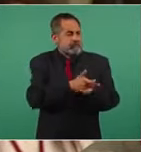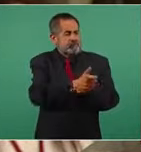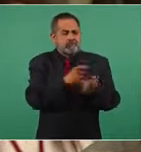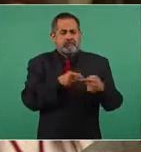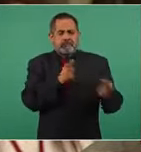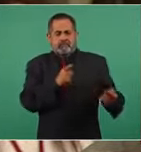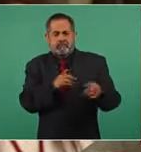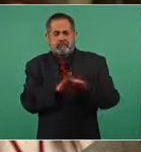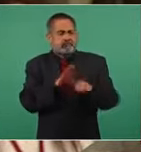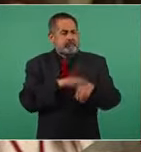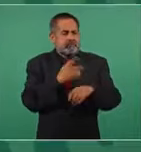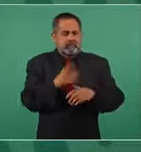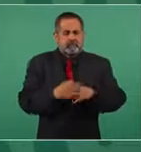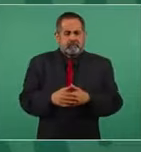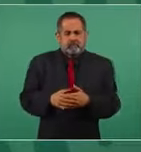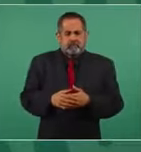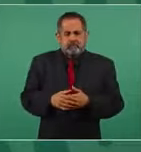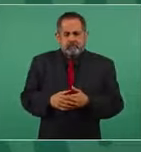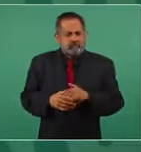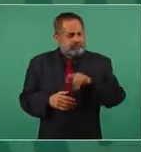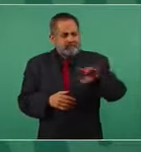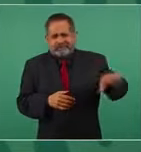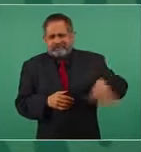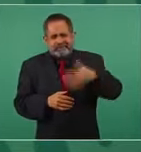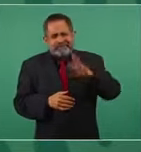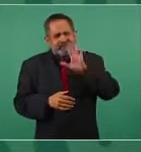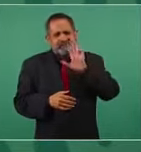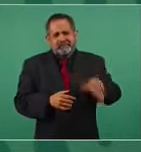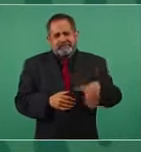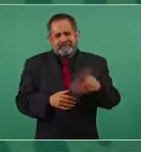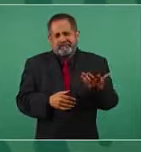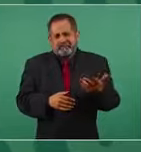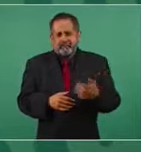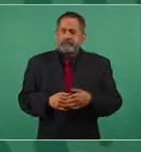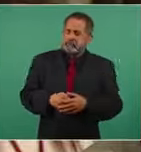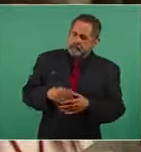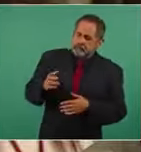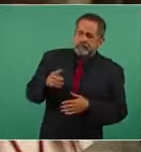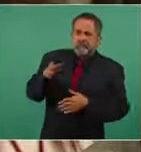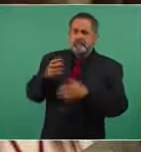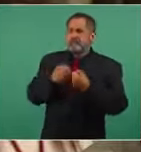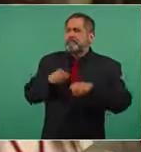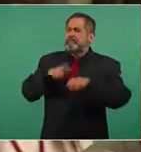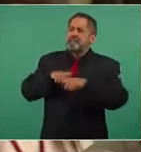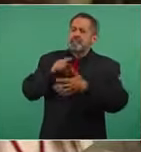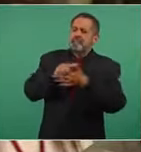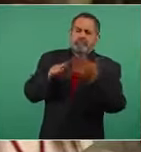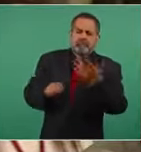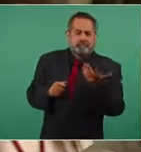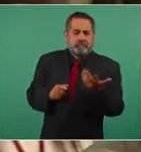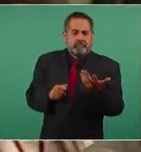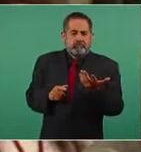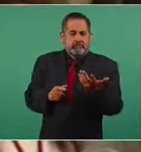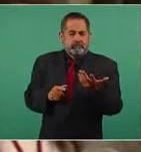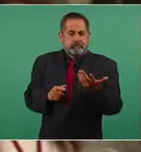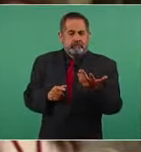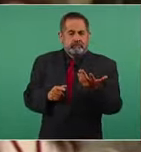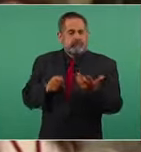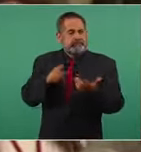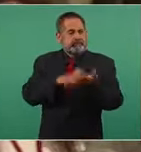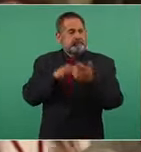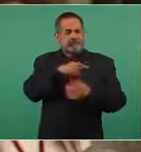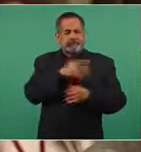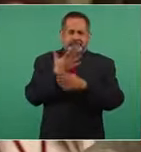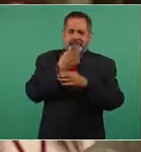opositores a su gobierno está mal todo eso y también en el ámbito social están haciendo lo que Gene Sharp